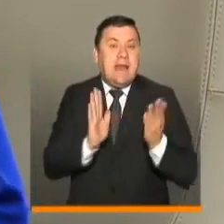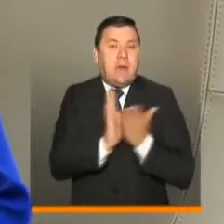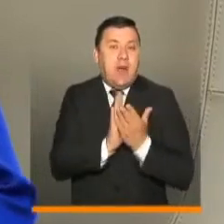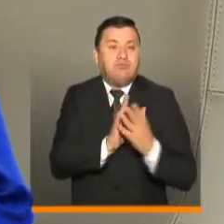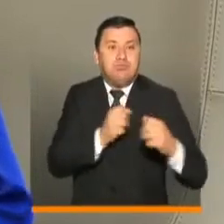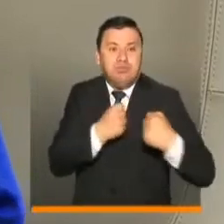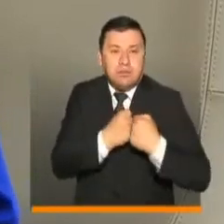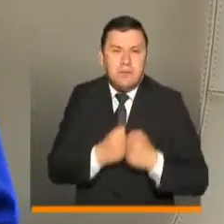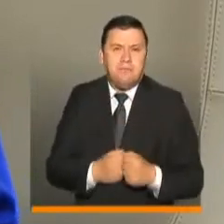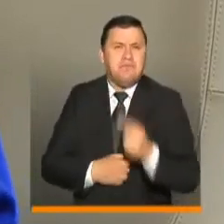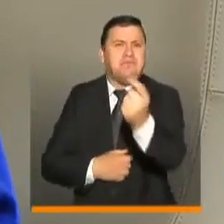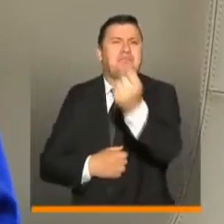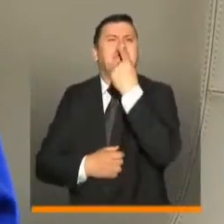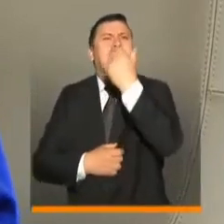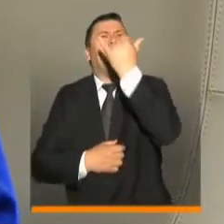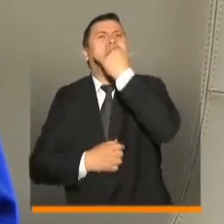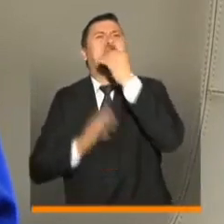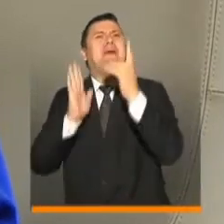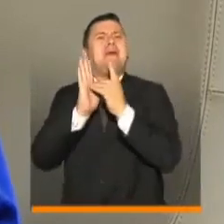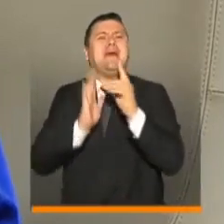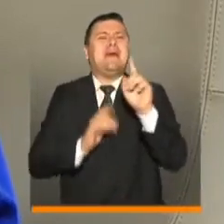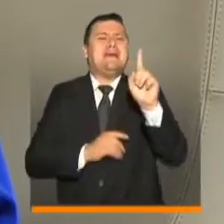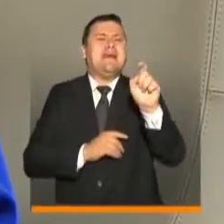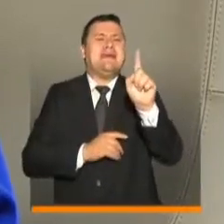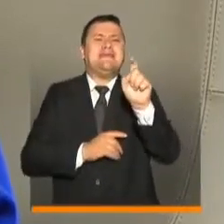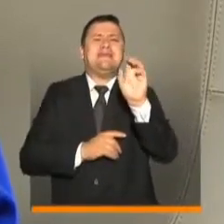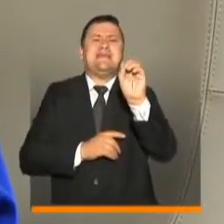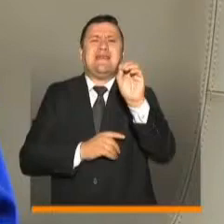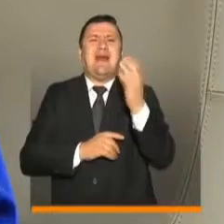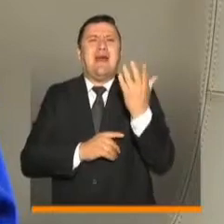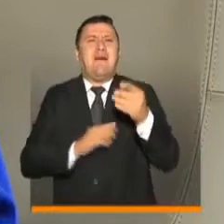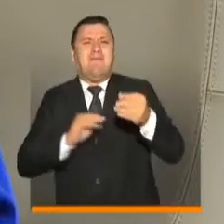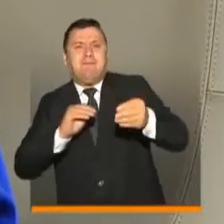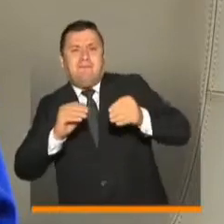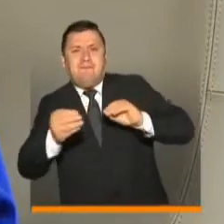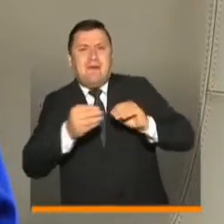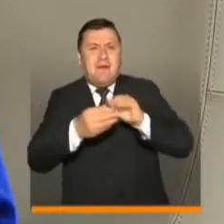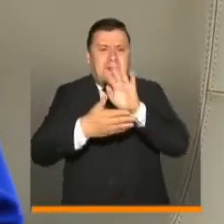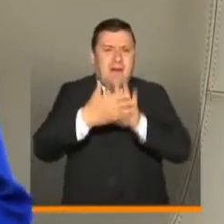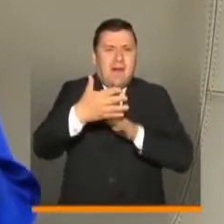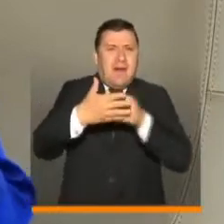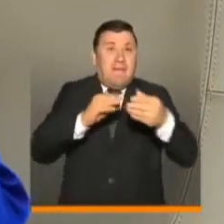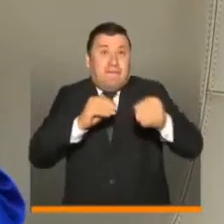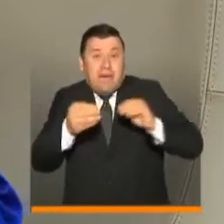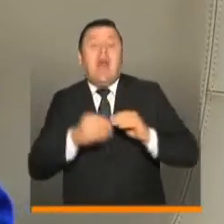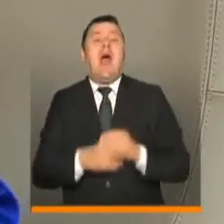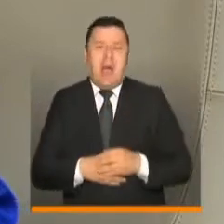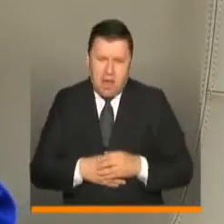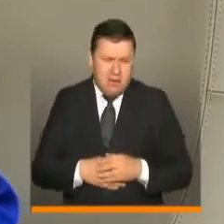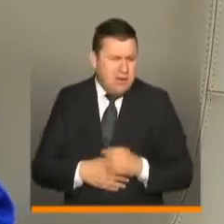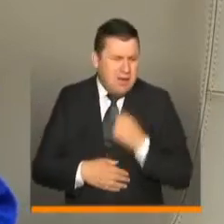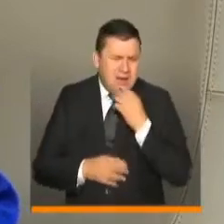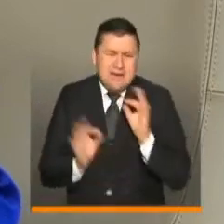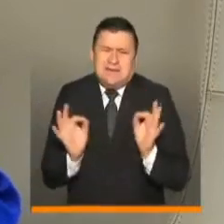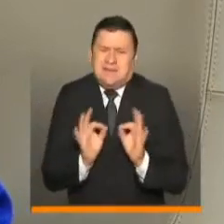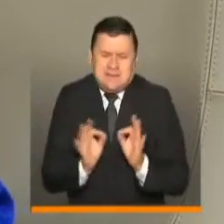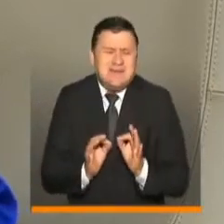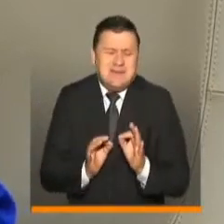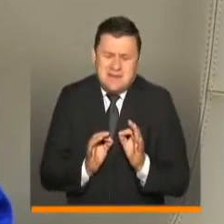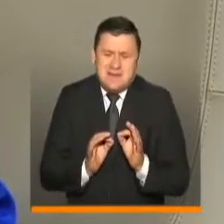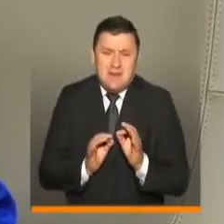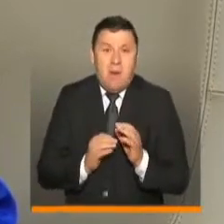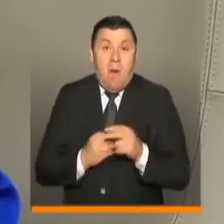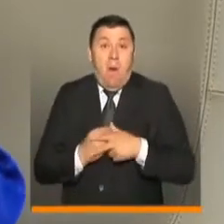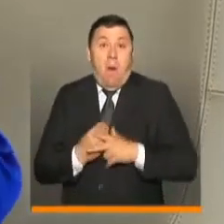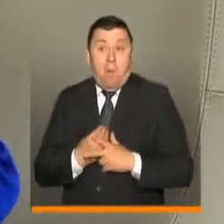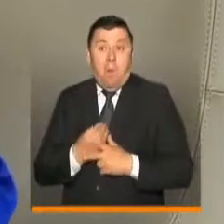Me preguntan mucho sobre un decreto, decreto 660, que tiene que ver con flexibilizar el calendario escolar. Esto dicho muy sencillo es, tenemos las